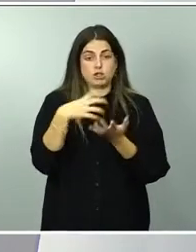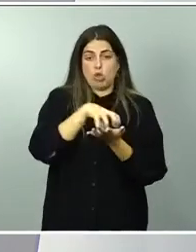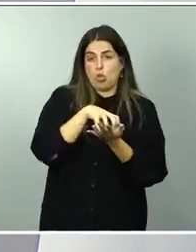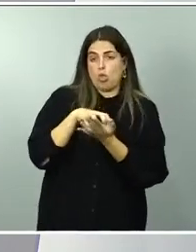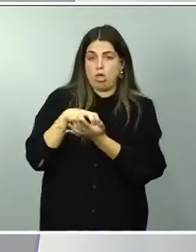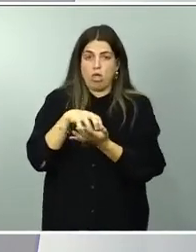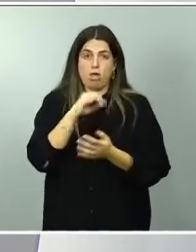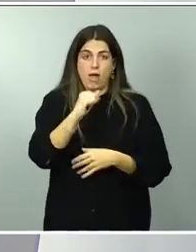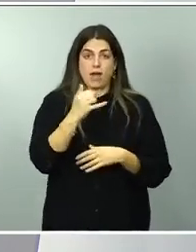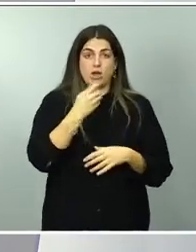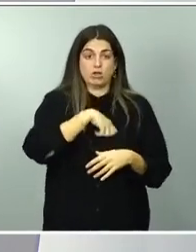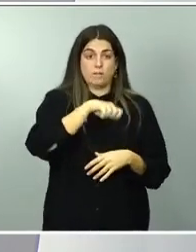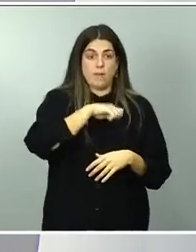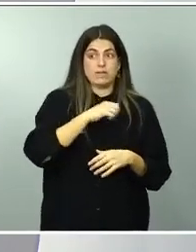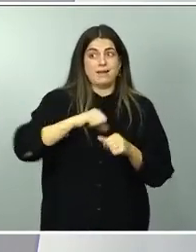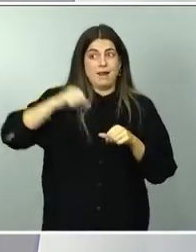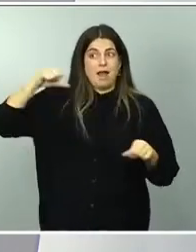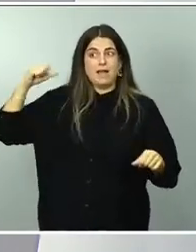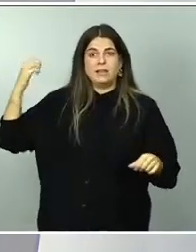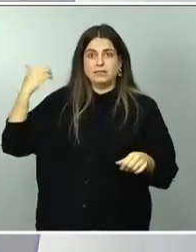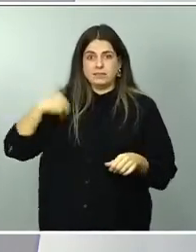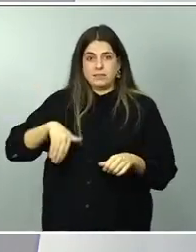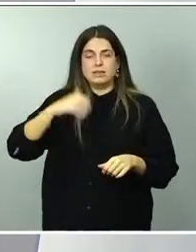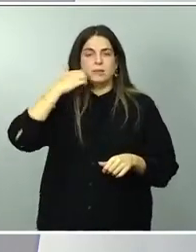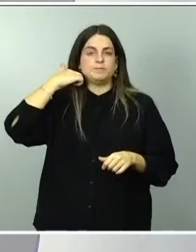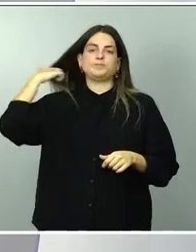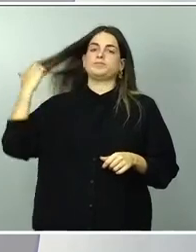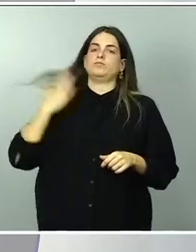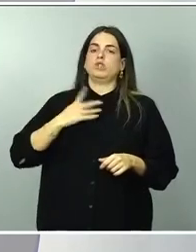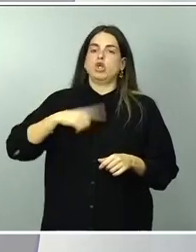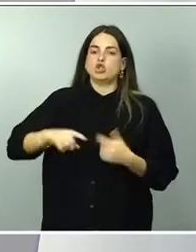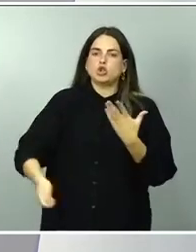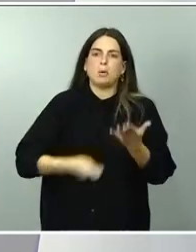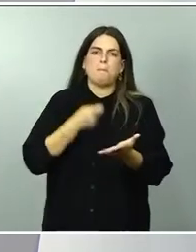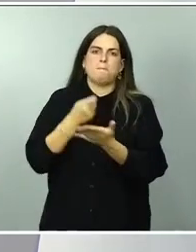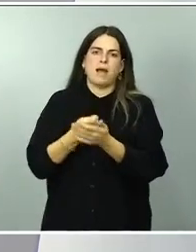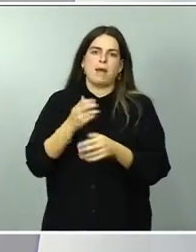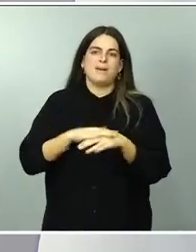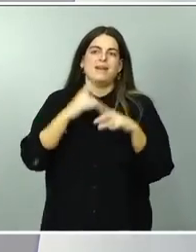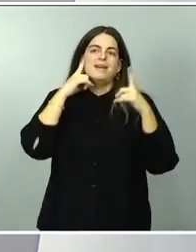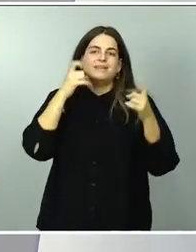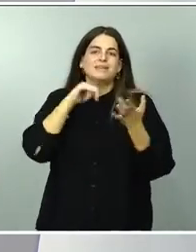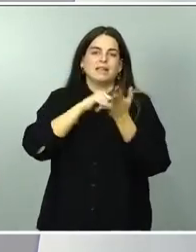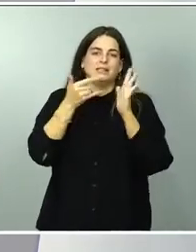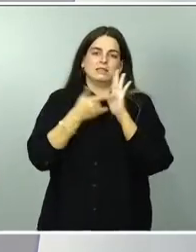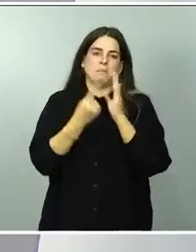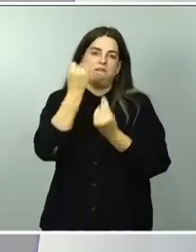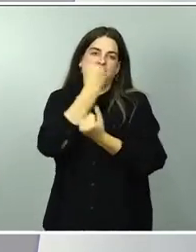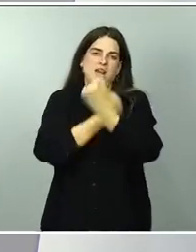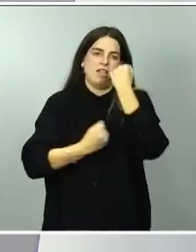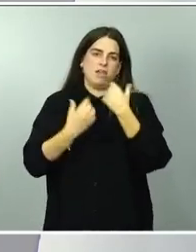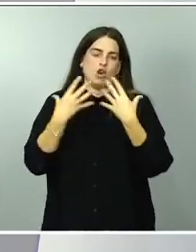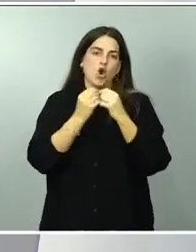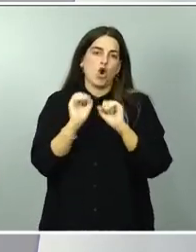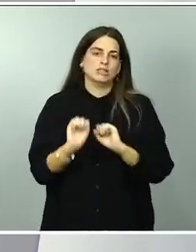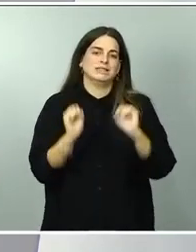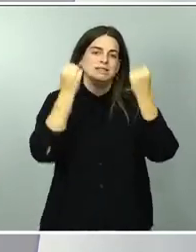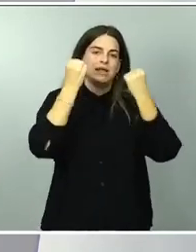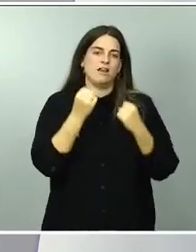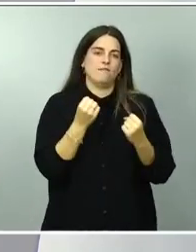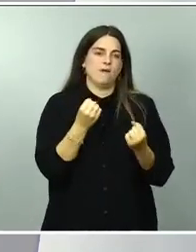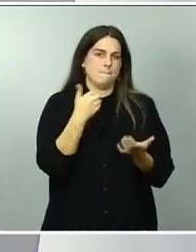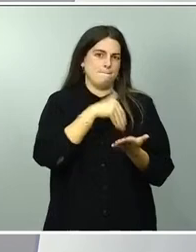tuvimos que asumir en su día un elevado coste para sanear el sistema financiero con un rescate de miles de millones de